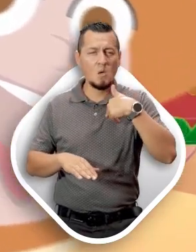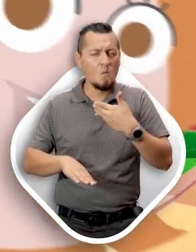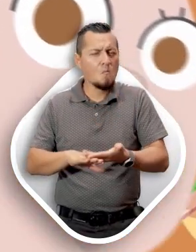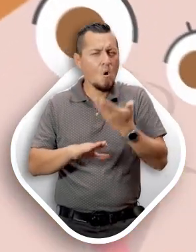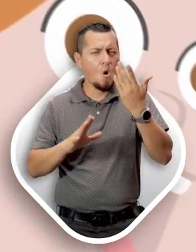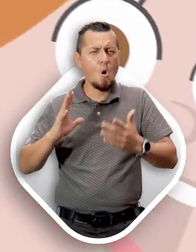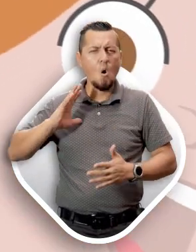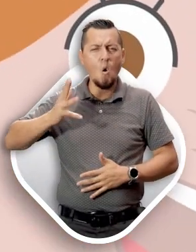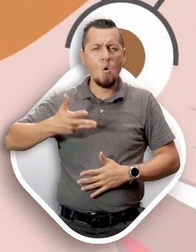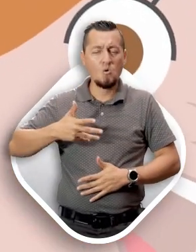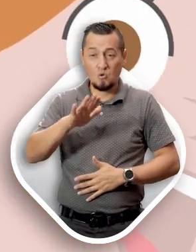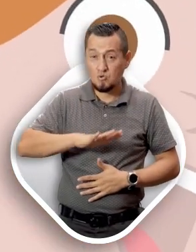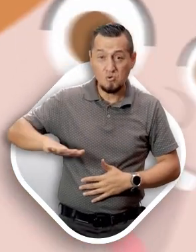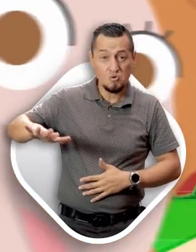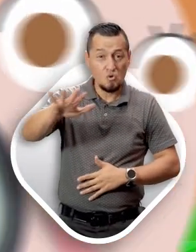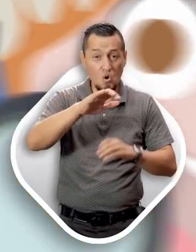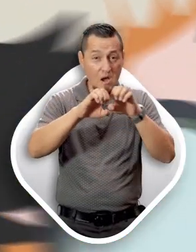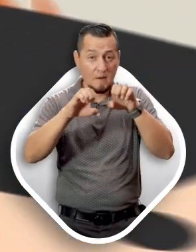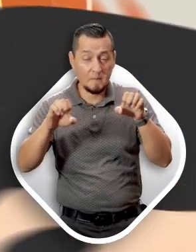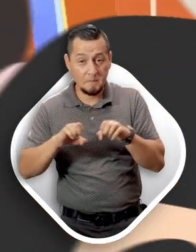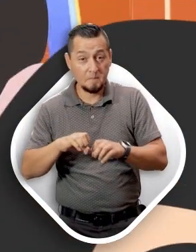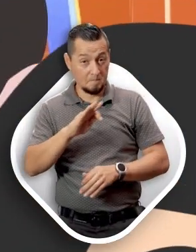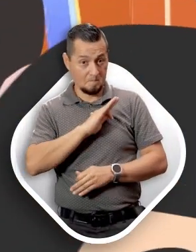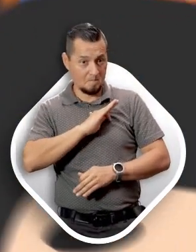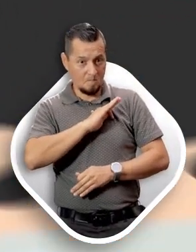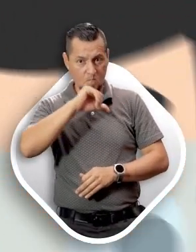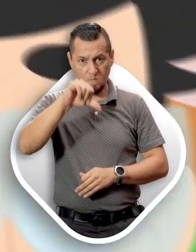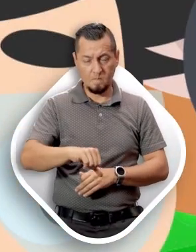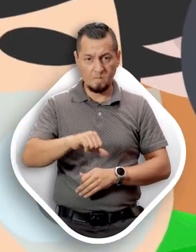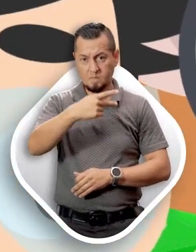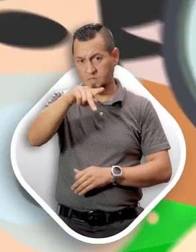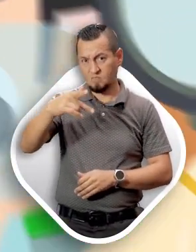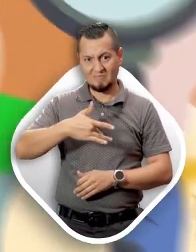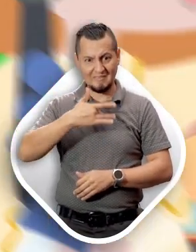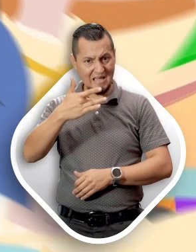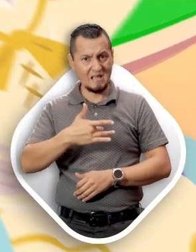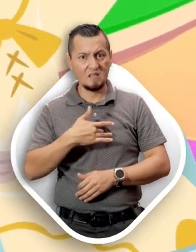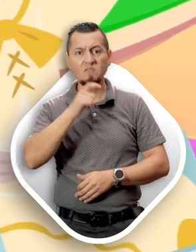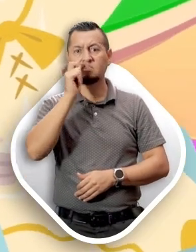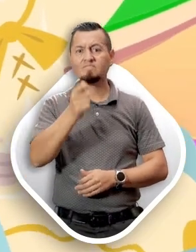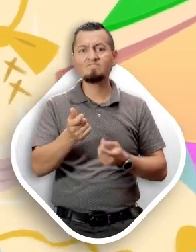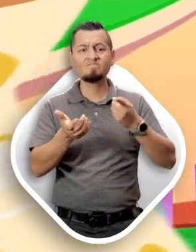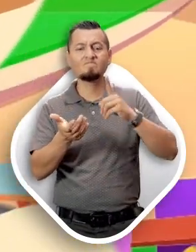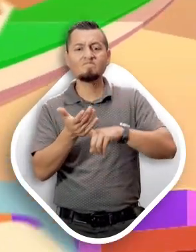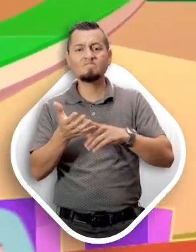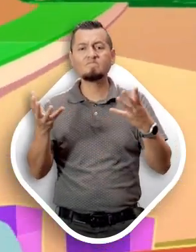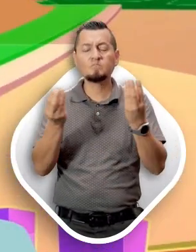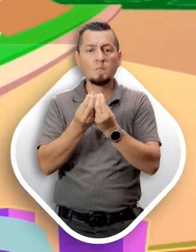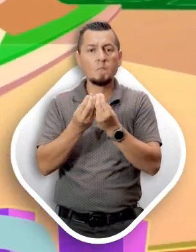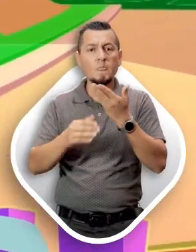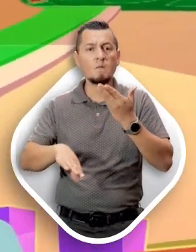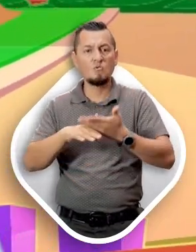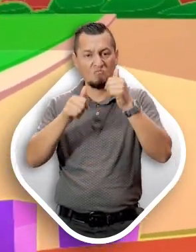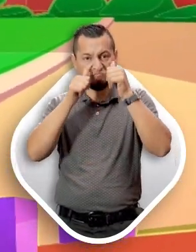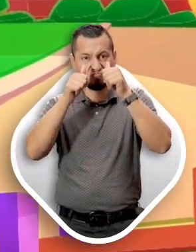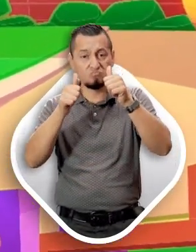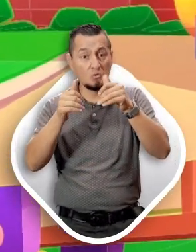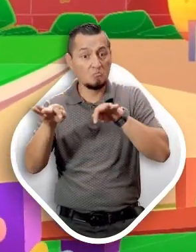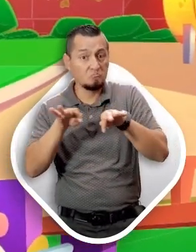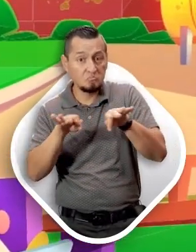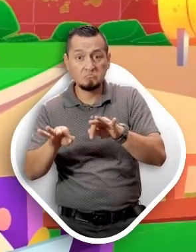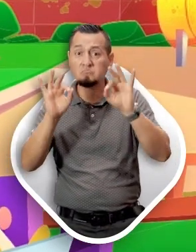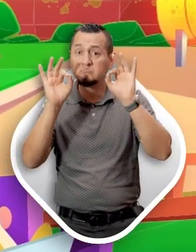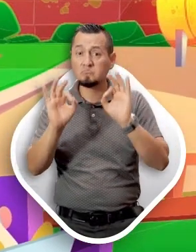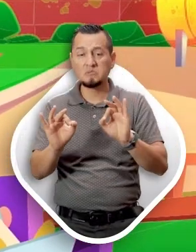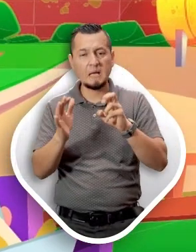Estoy muy orgulloso de ustedes. La felicidad que ahora sienten es parte de la recompensa del gran esfuerzo que